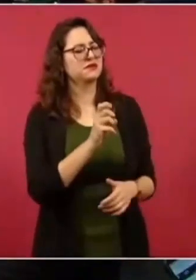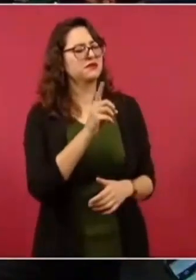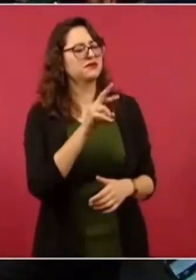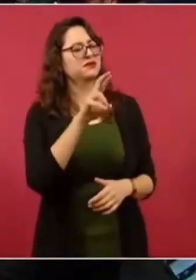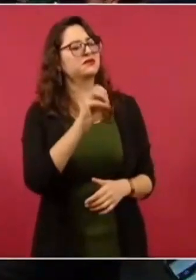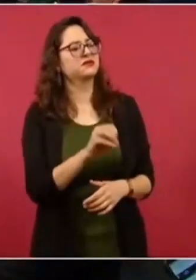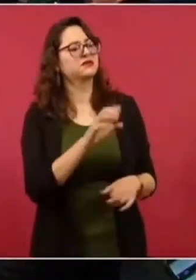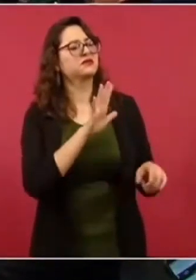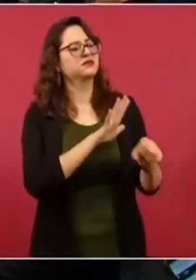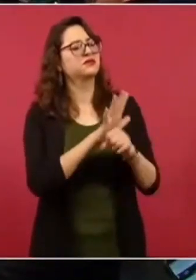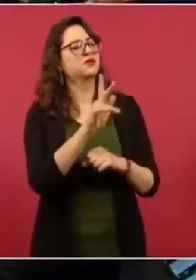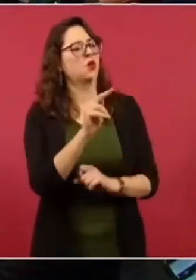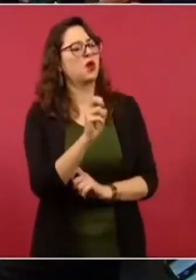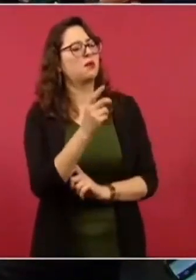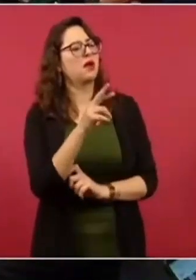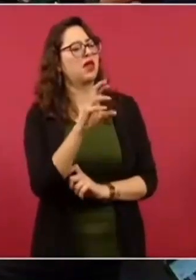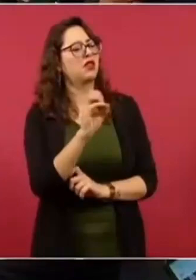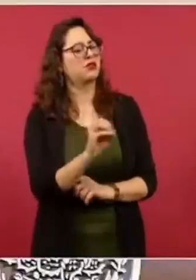hablando?